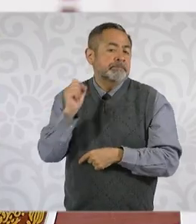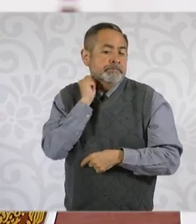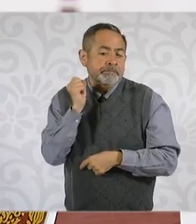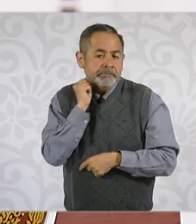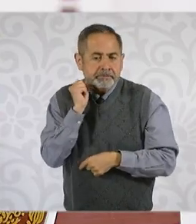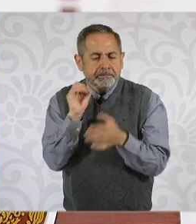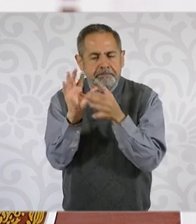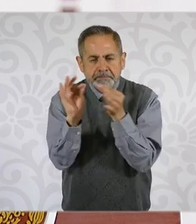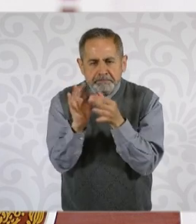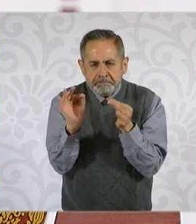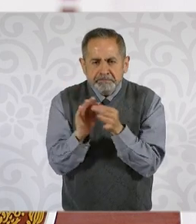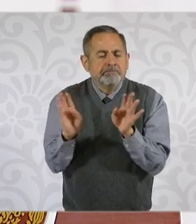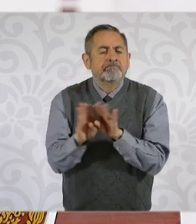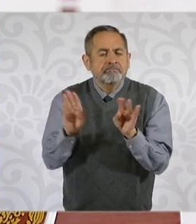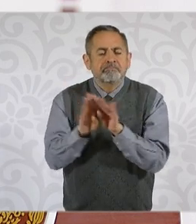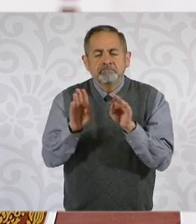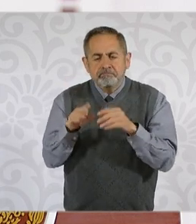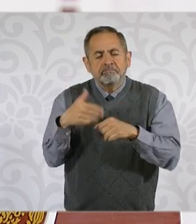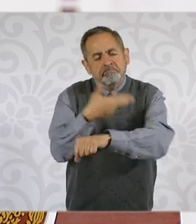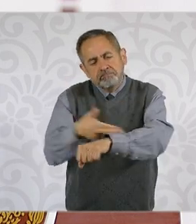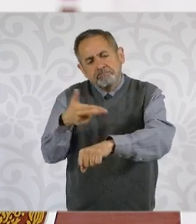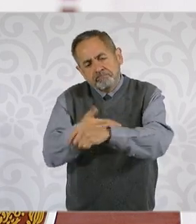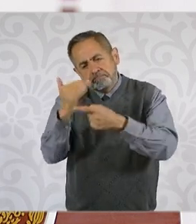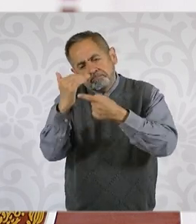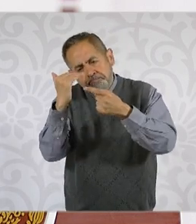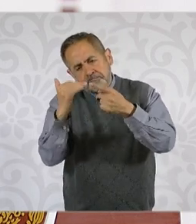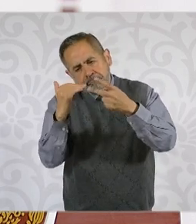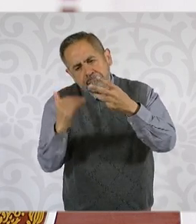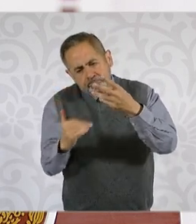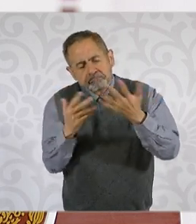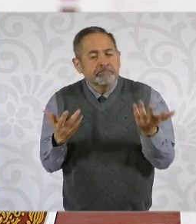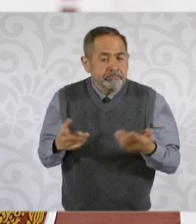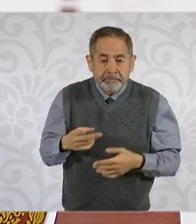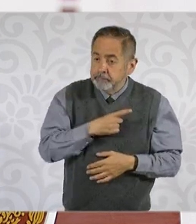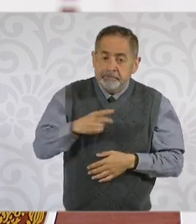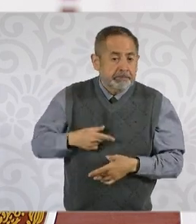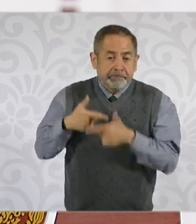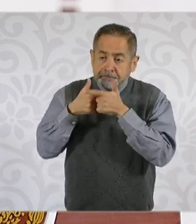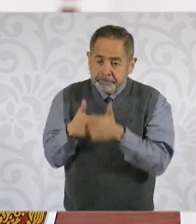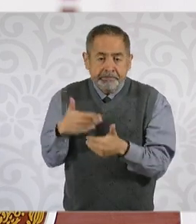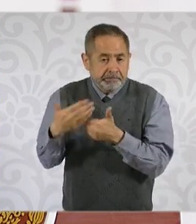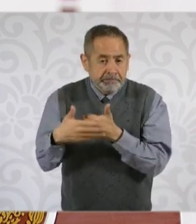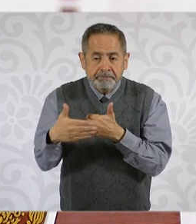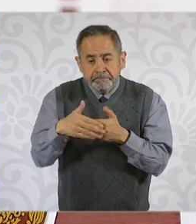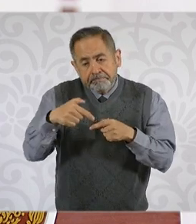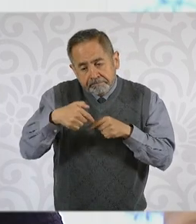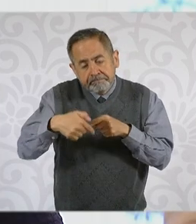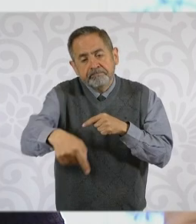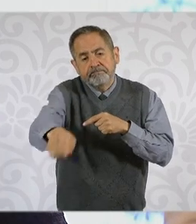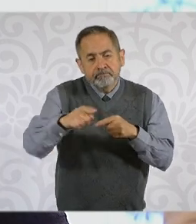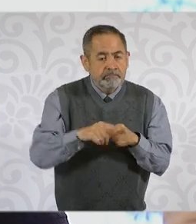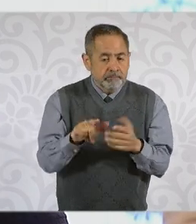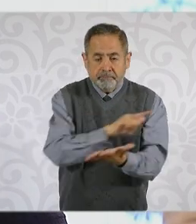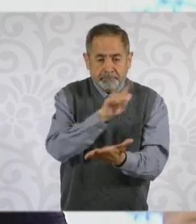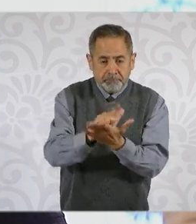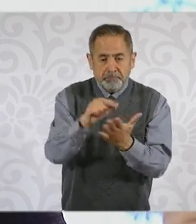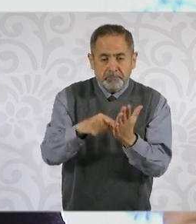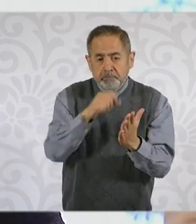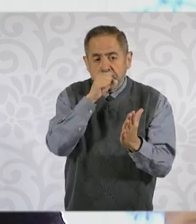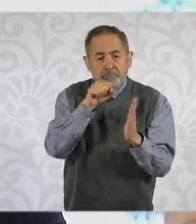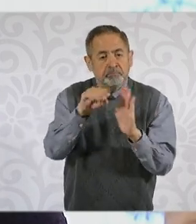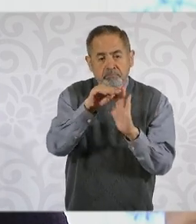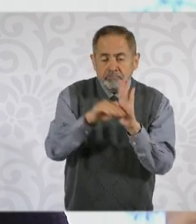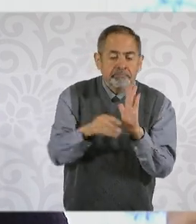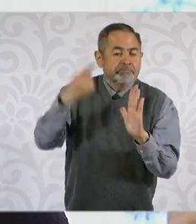cómo van y cómo es que tenemos que seguir los pasos, los